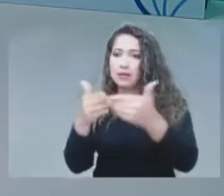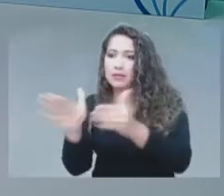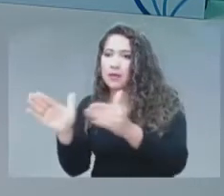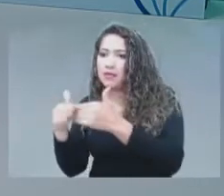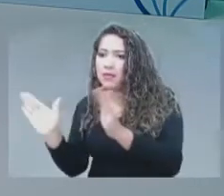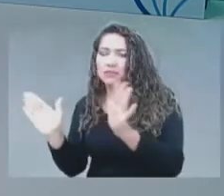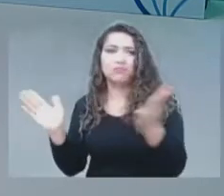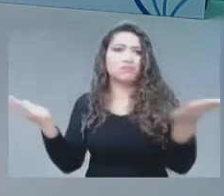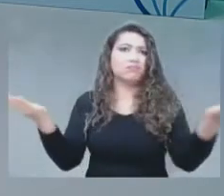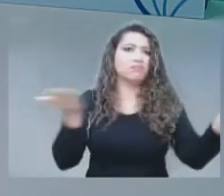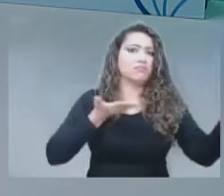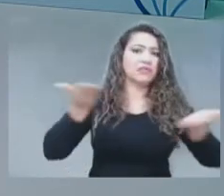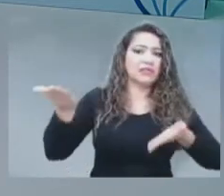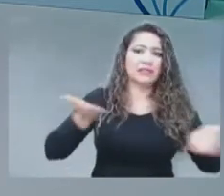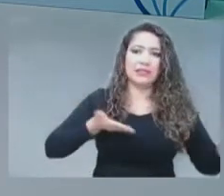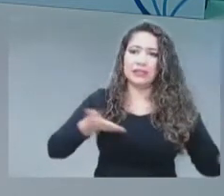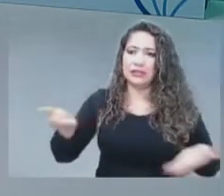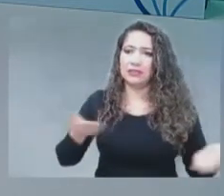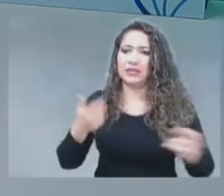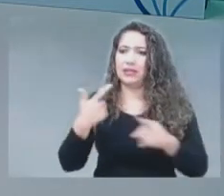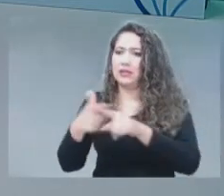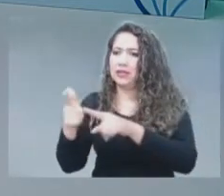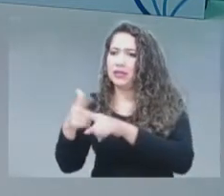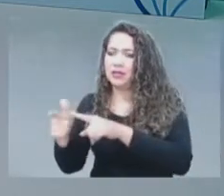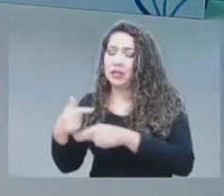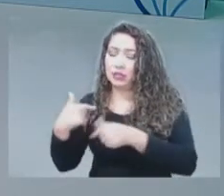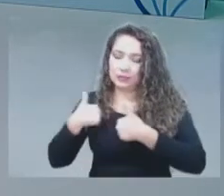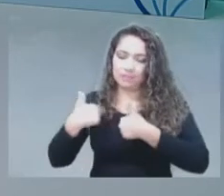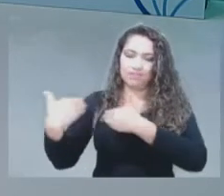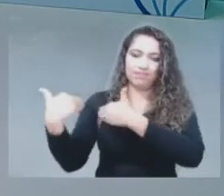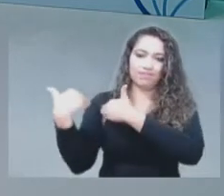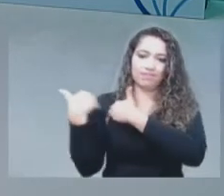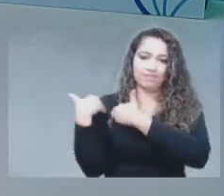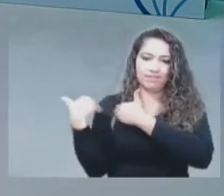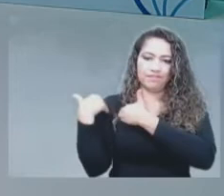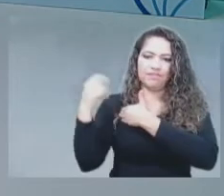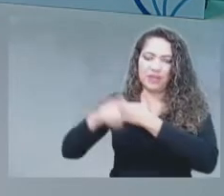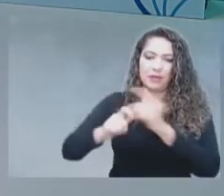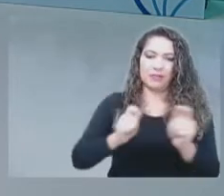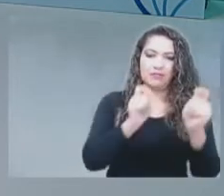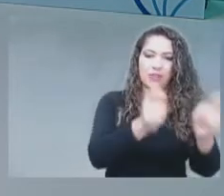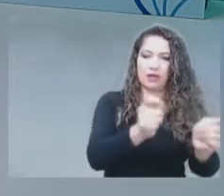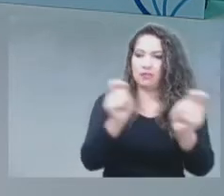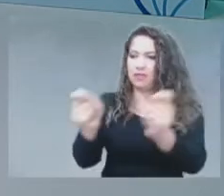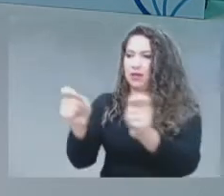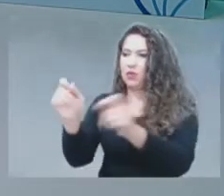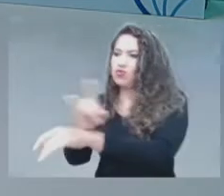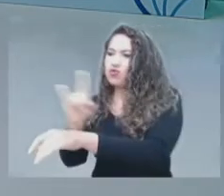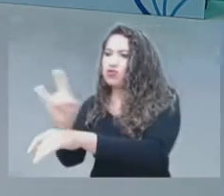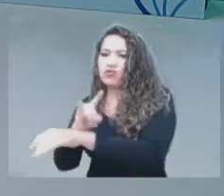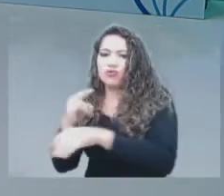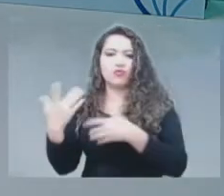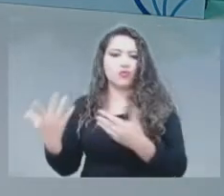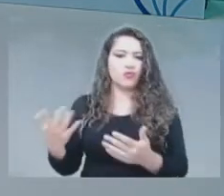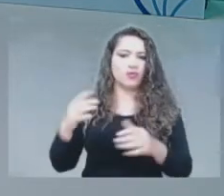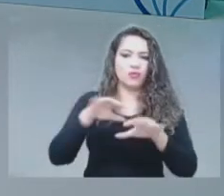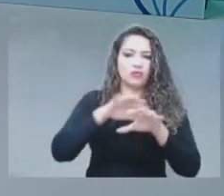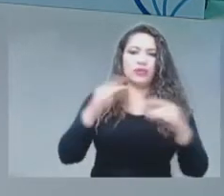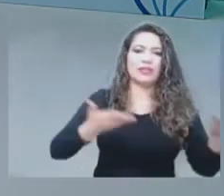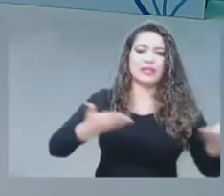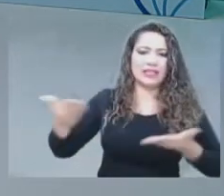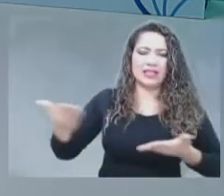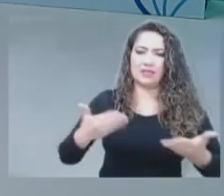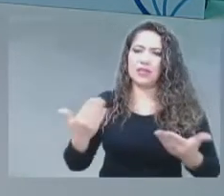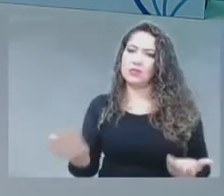es deber nuestro poder asignar o determinar el uso de ese espectro para aquellos servicios que más benefician a la sociedad.